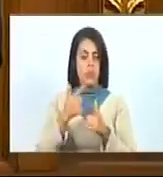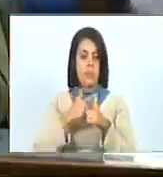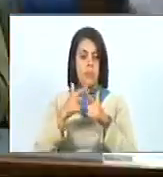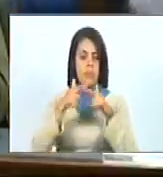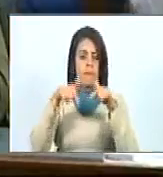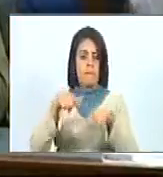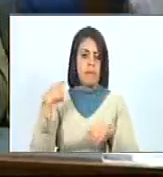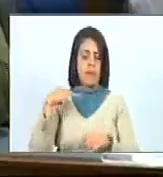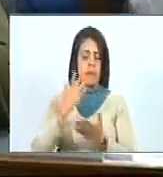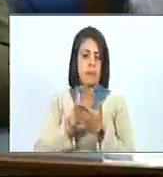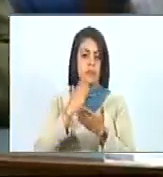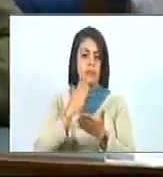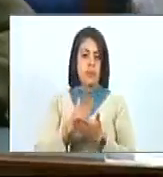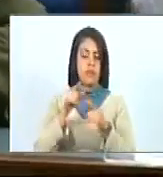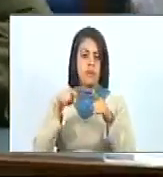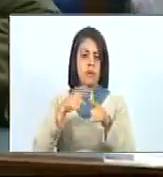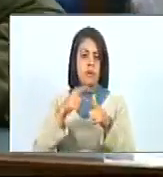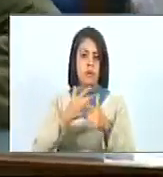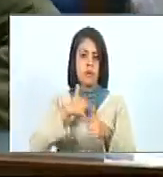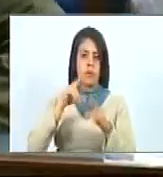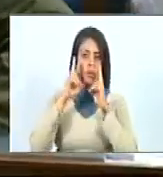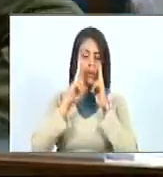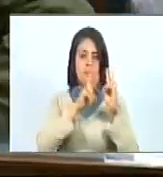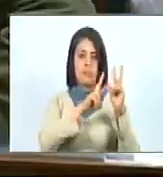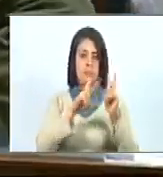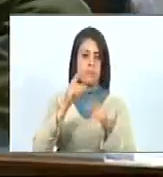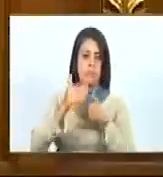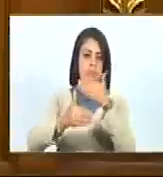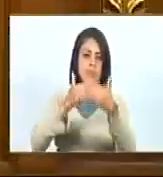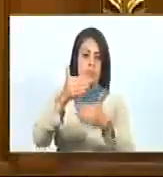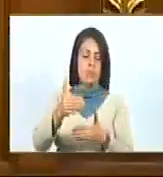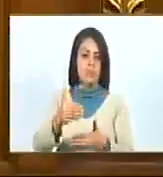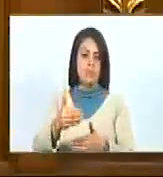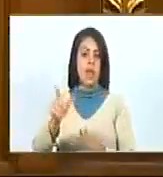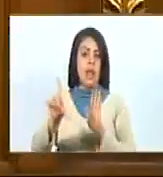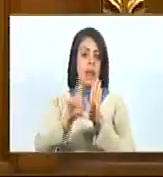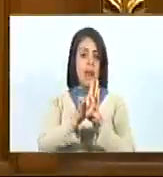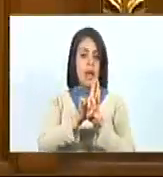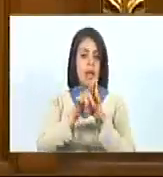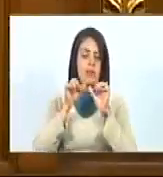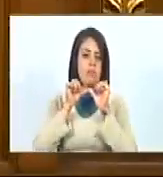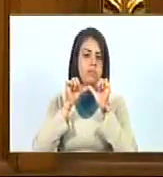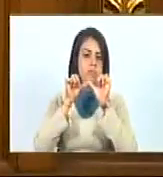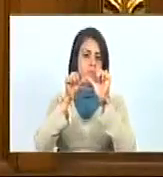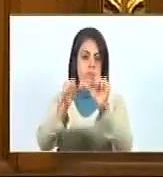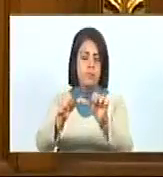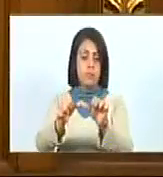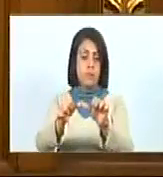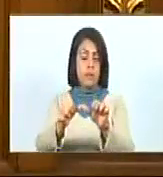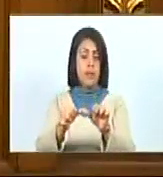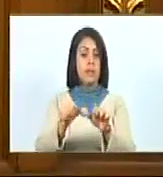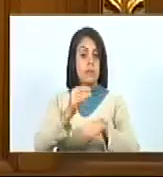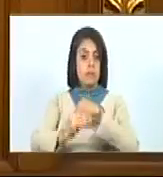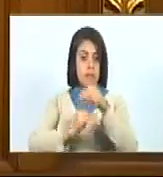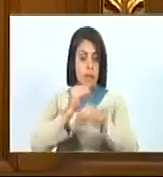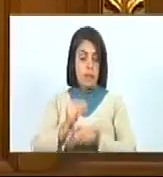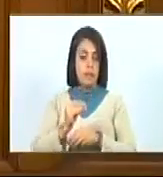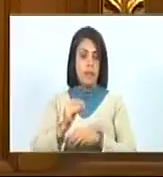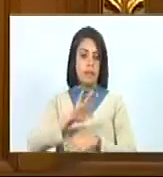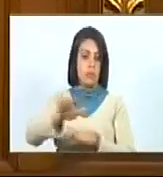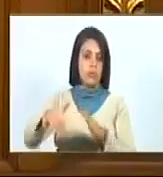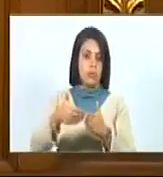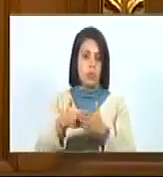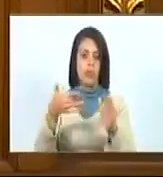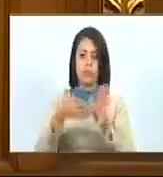ello, tenemos siempre puesta nuestra mirada hacia adelante. Leyes que perduren en el tiempo, que sean para todos,